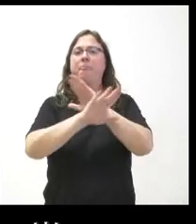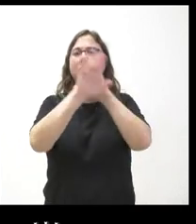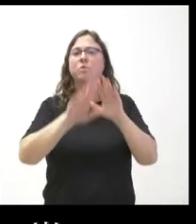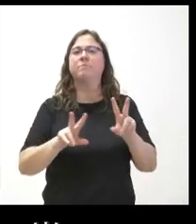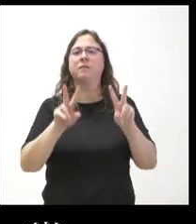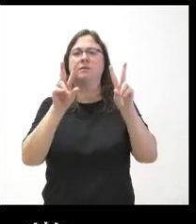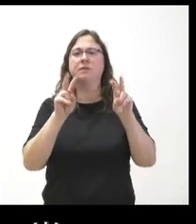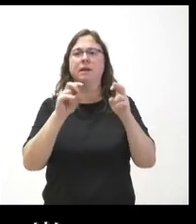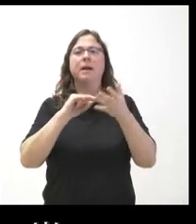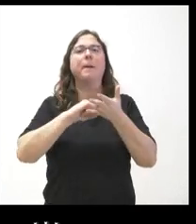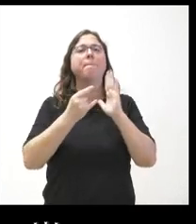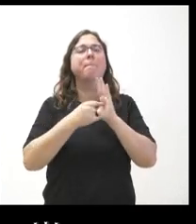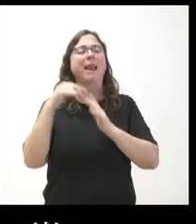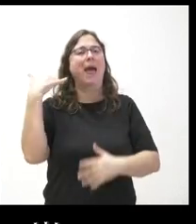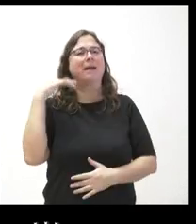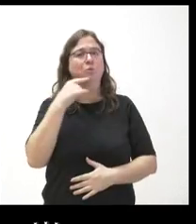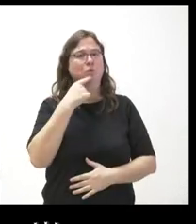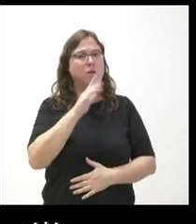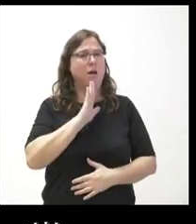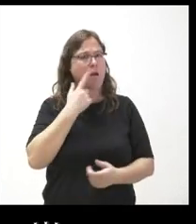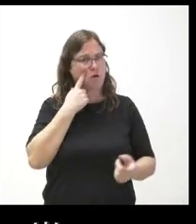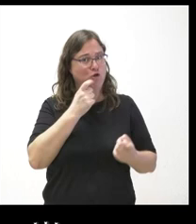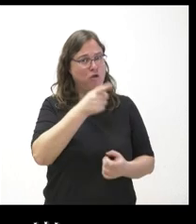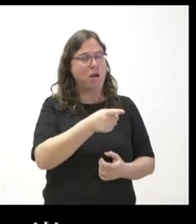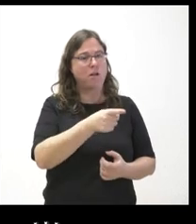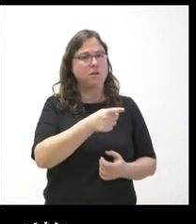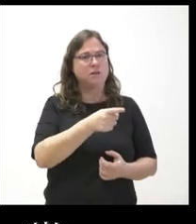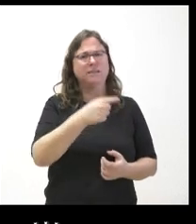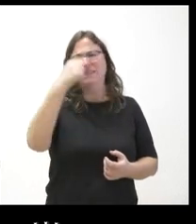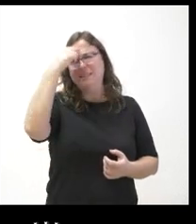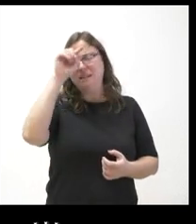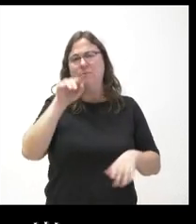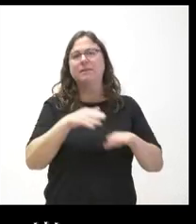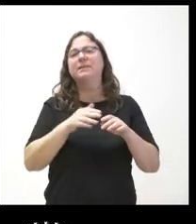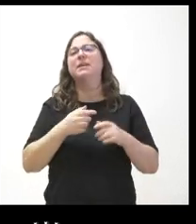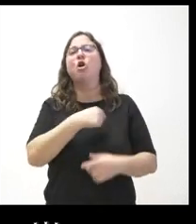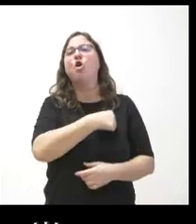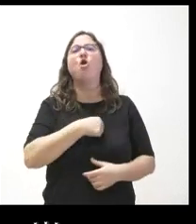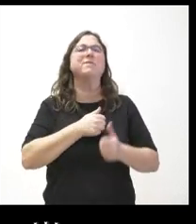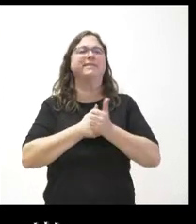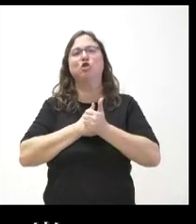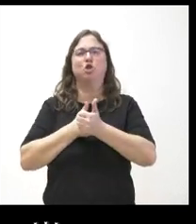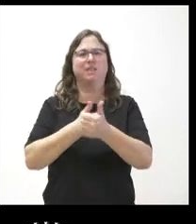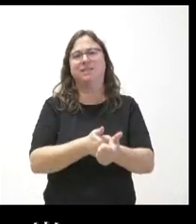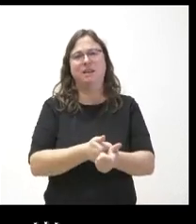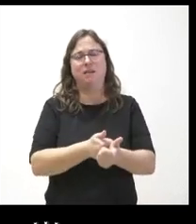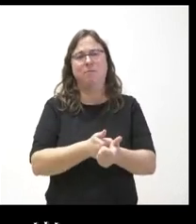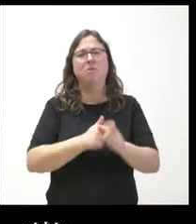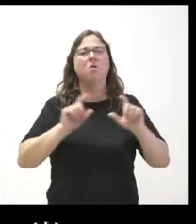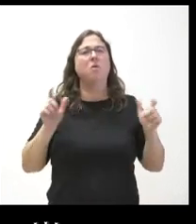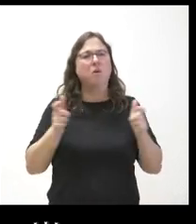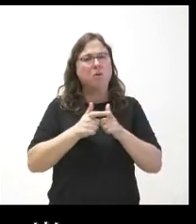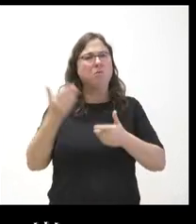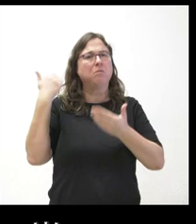el plan Soria que usted también controla no sé si la comisión de seguimiento se ha reunido a lo largo del año más allá de esa